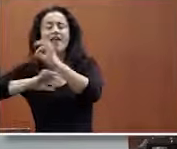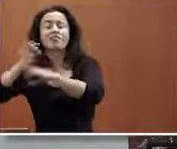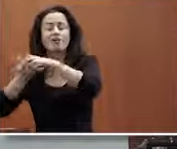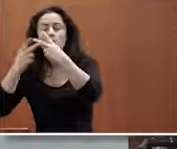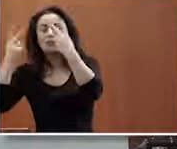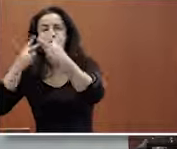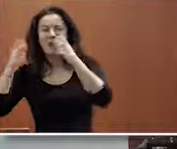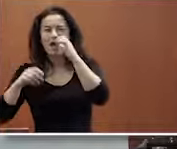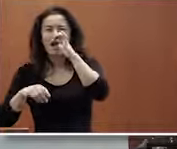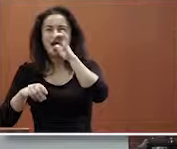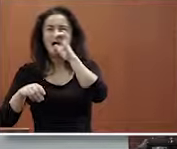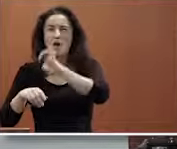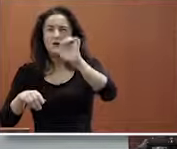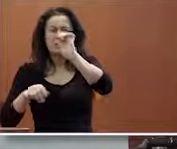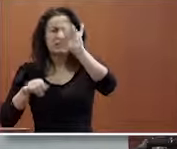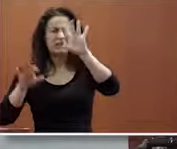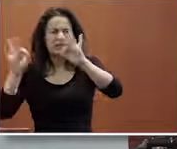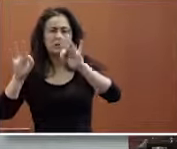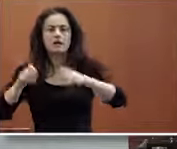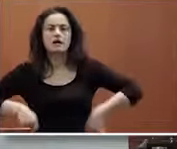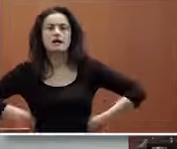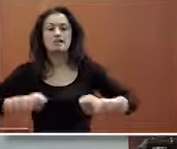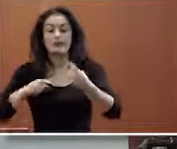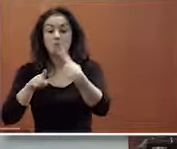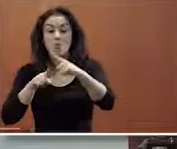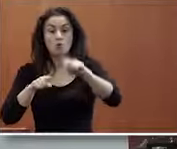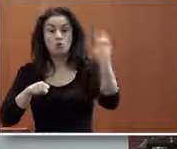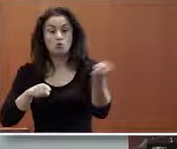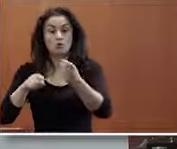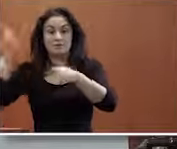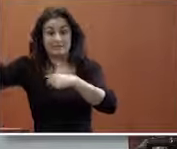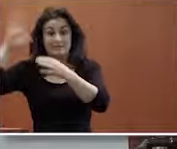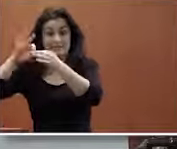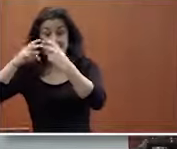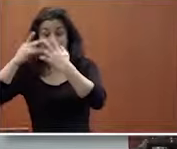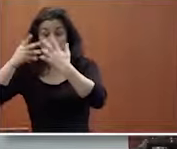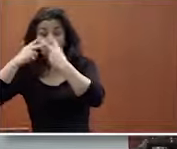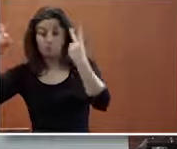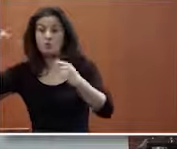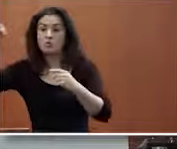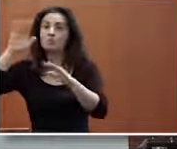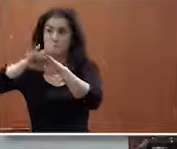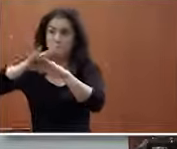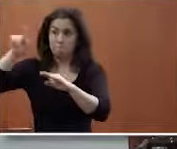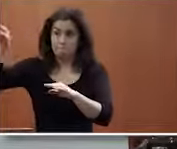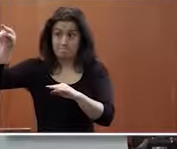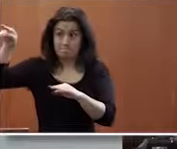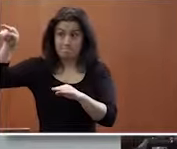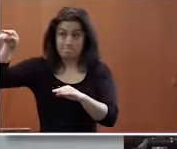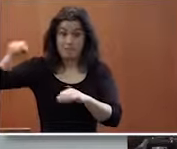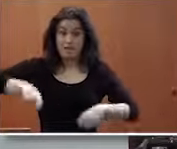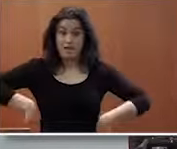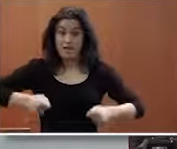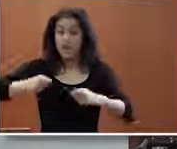más o menos el 15% el 17% del PIB se gasta en compra de productos y servicios por parte de las administraciones públicas hombre pues usted no puede